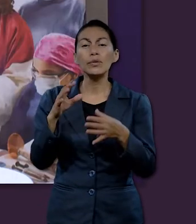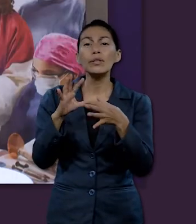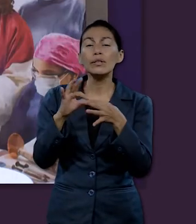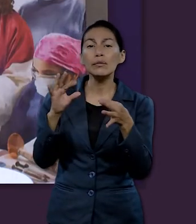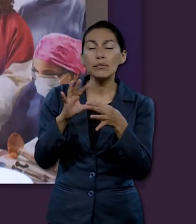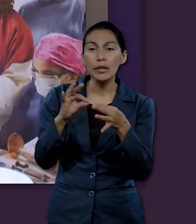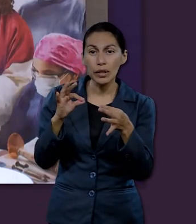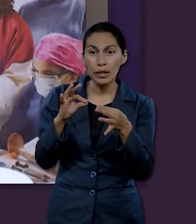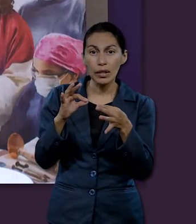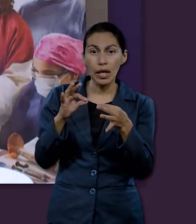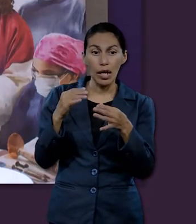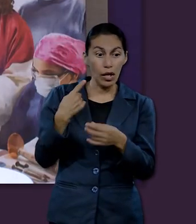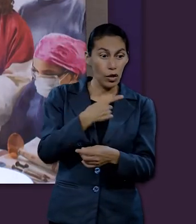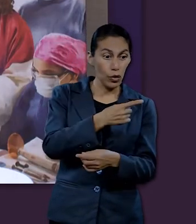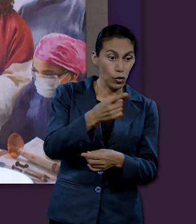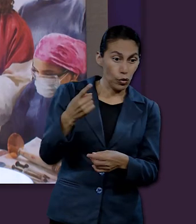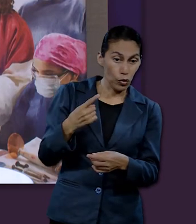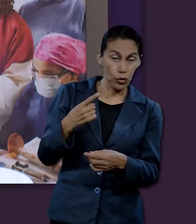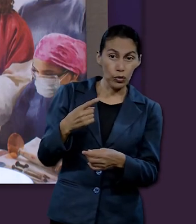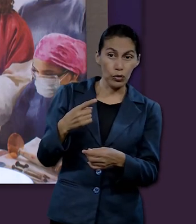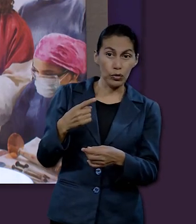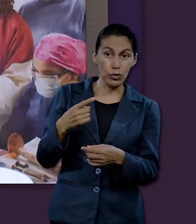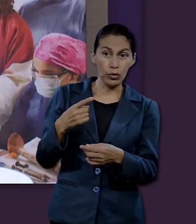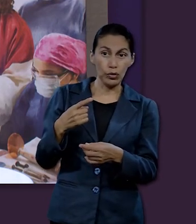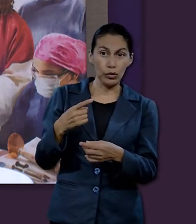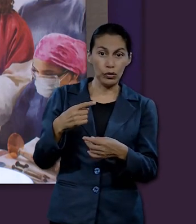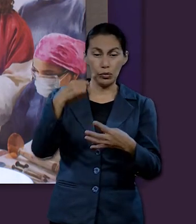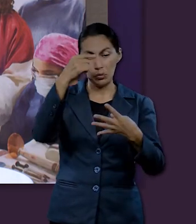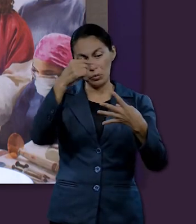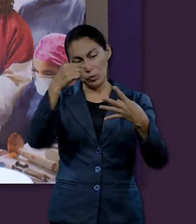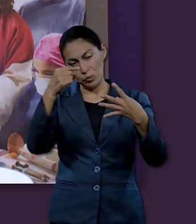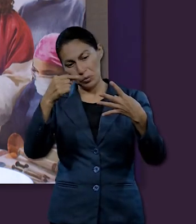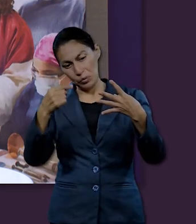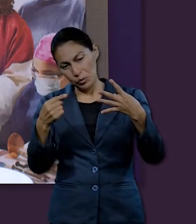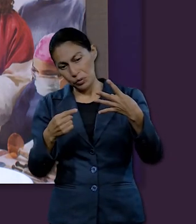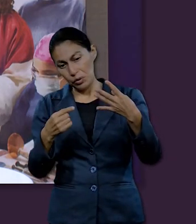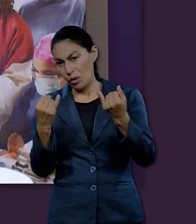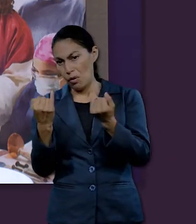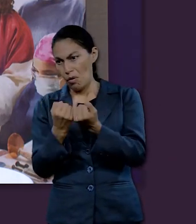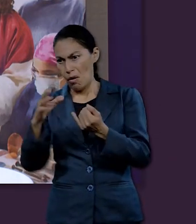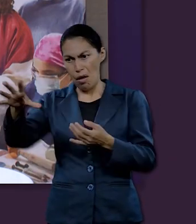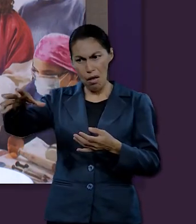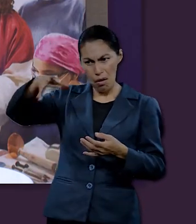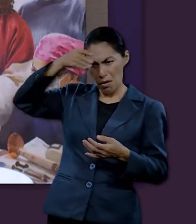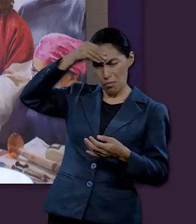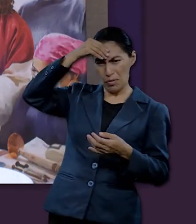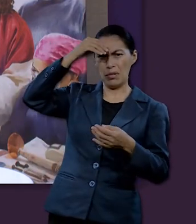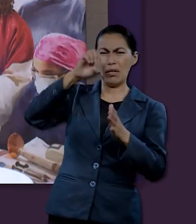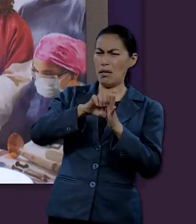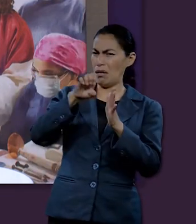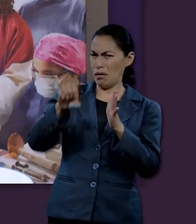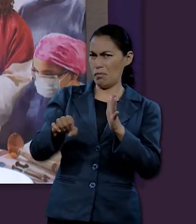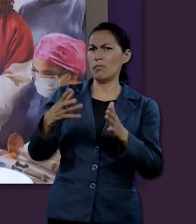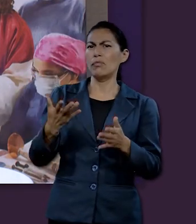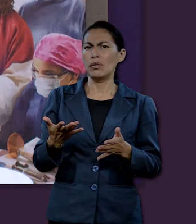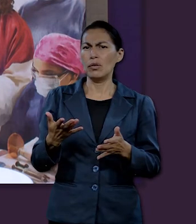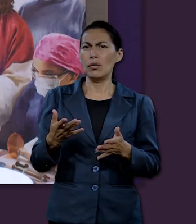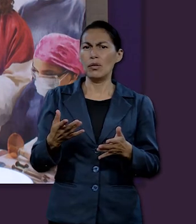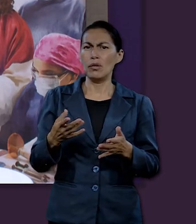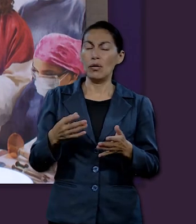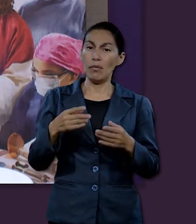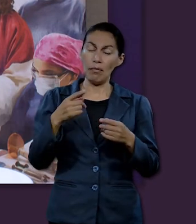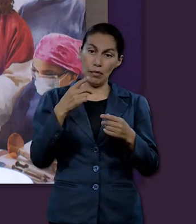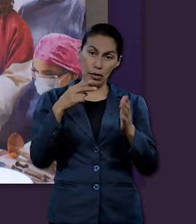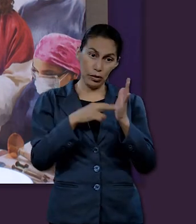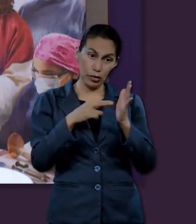para poder seguir su ejemplo, que son nuestros testigos, según lo menciona en el versículo número 1, el capítulo 12, nos dice que